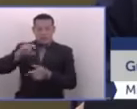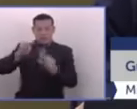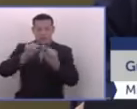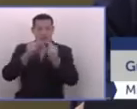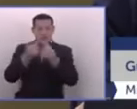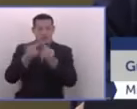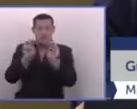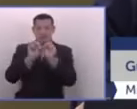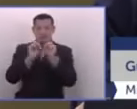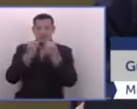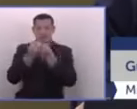cobardes terroristas.